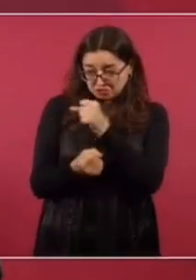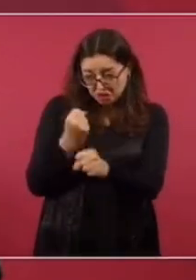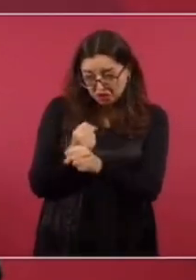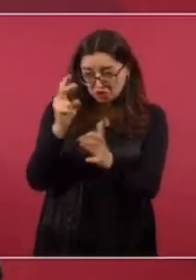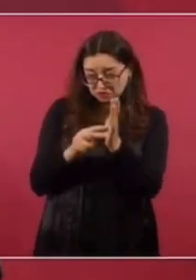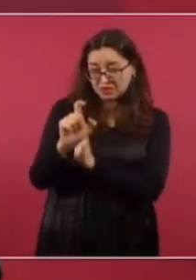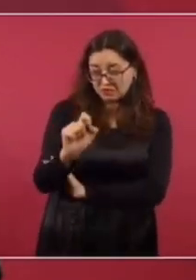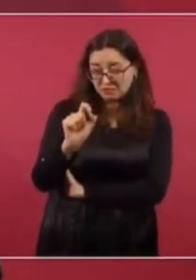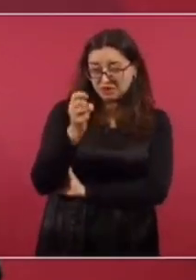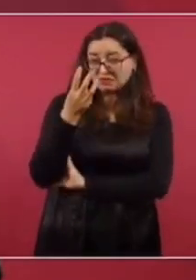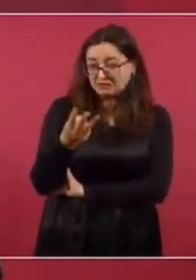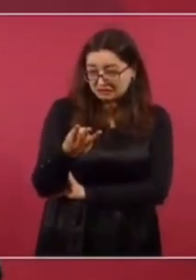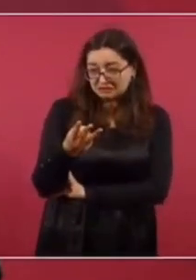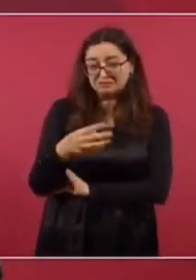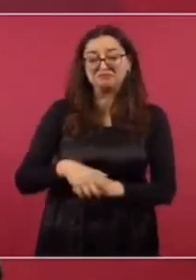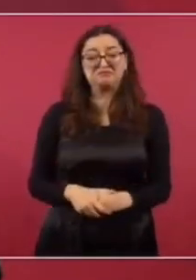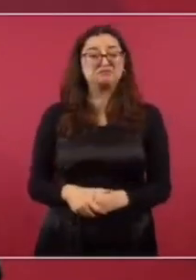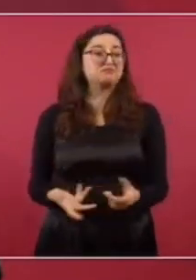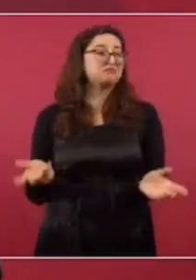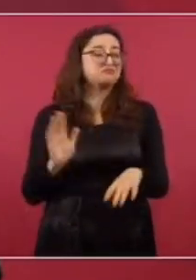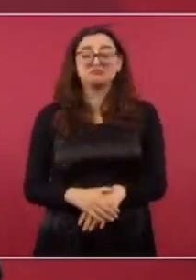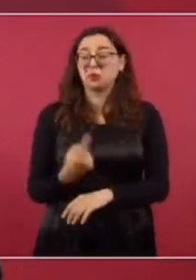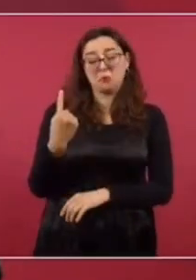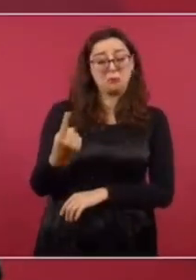va a ser de 1.